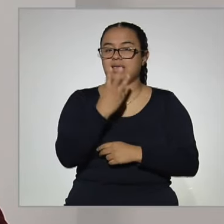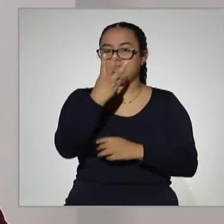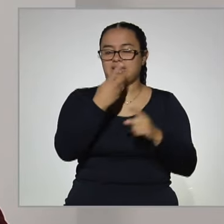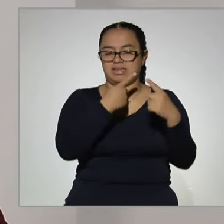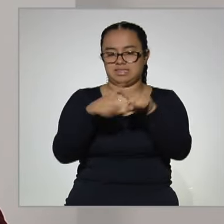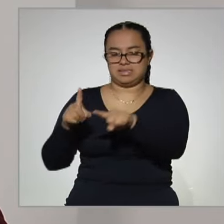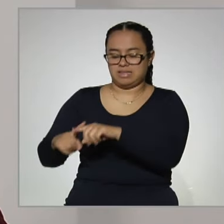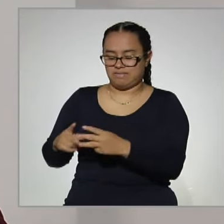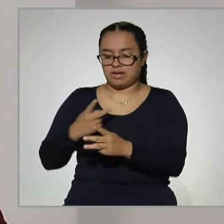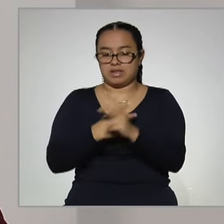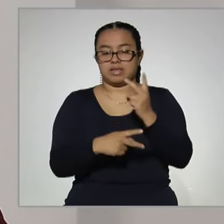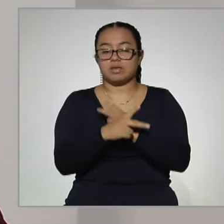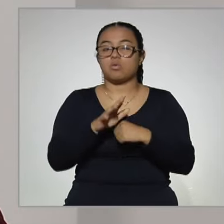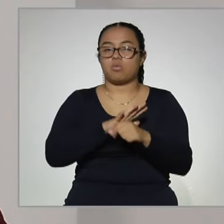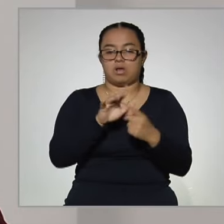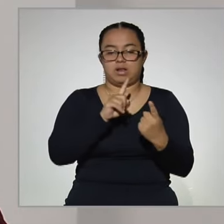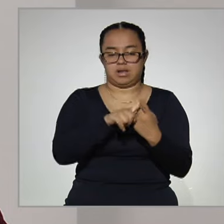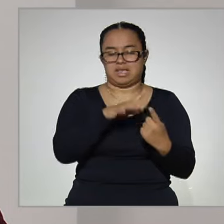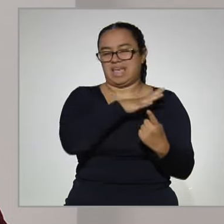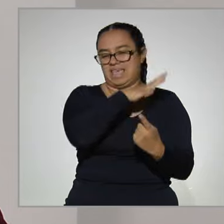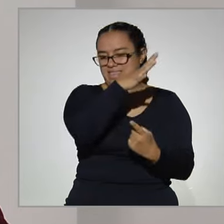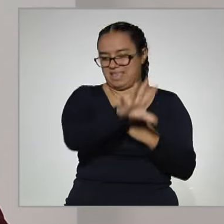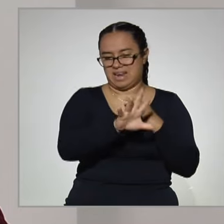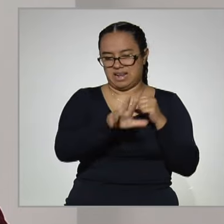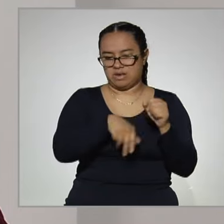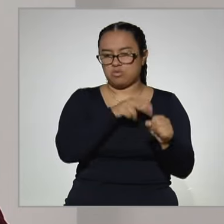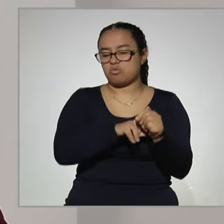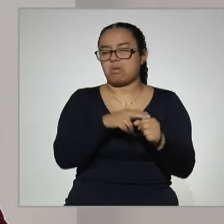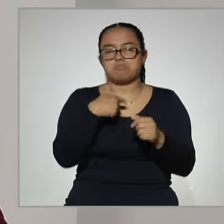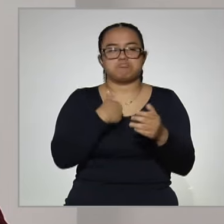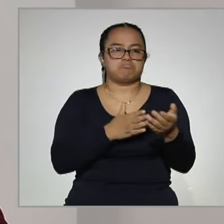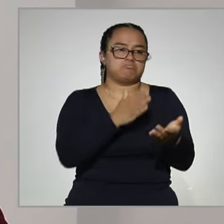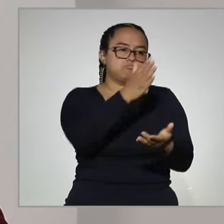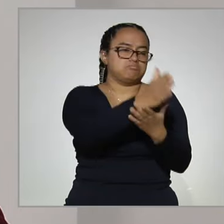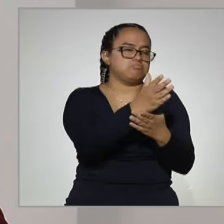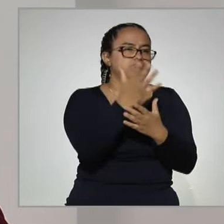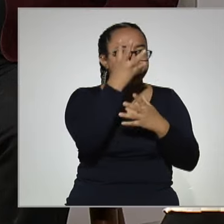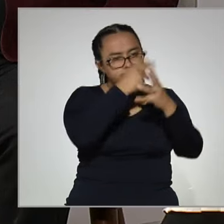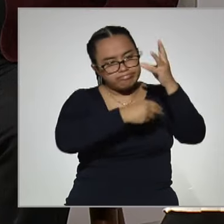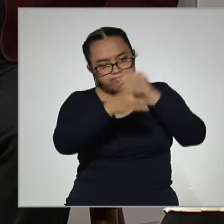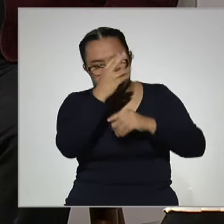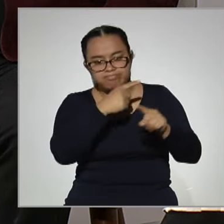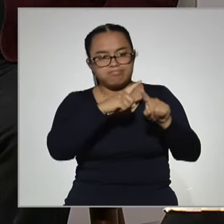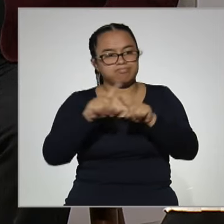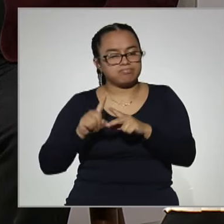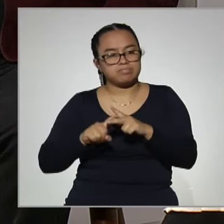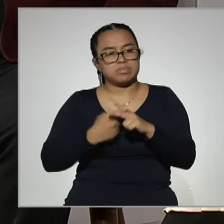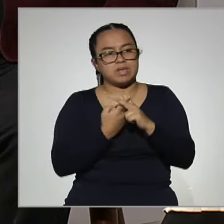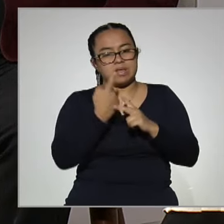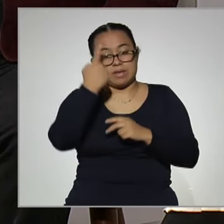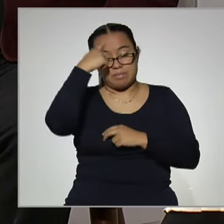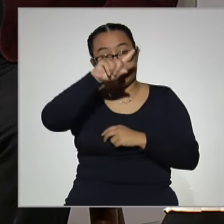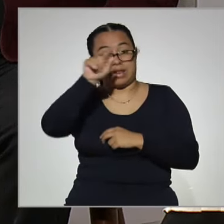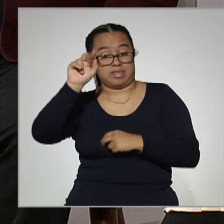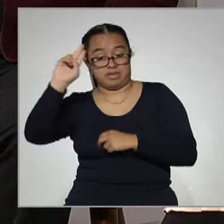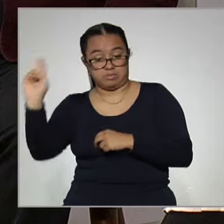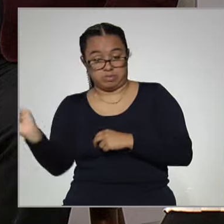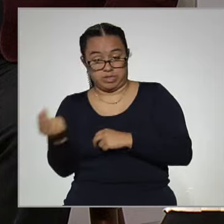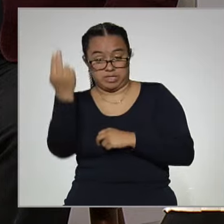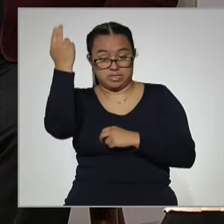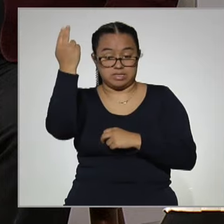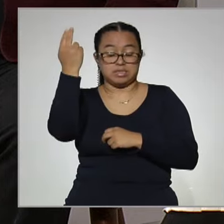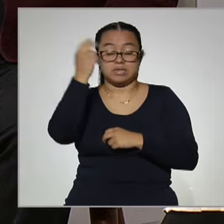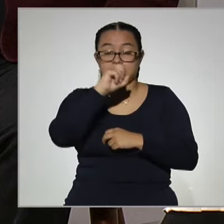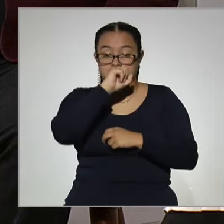bachillerato diferente, que es el bachillerato general, que es un bachillerato propedeutico para iniciar estudios de educación superior, es su principal